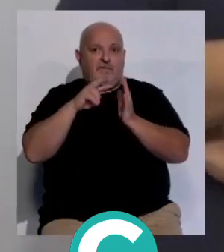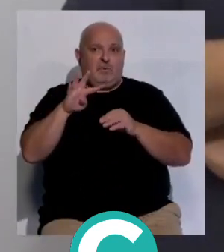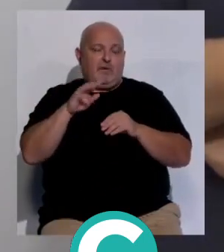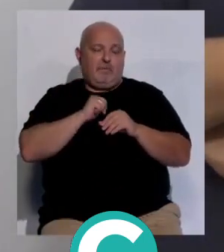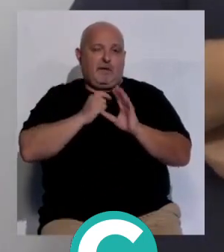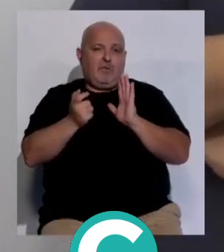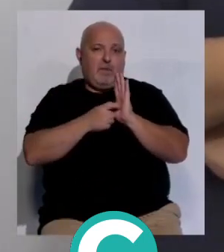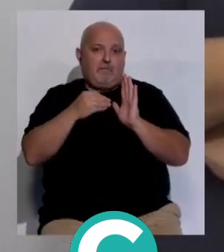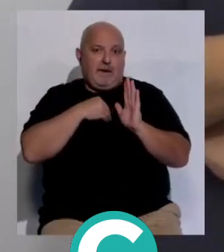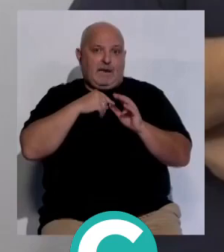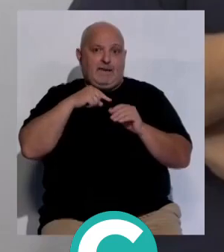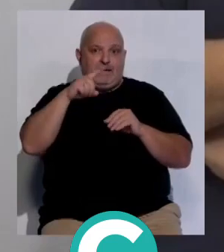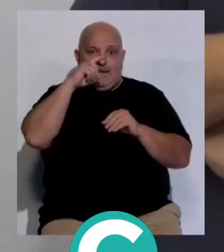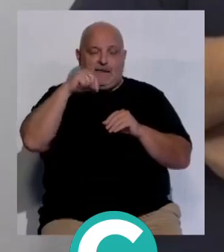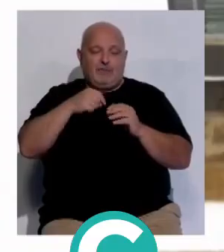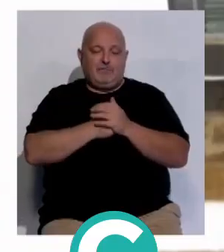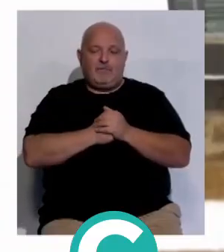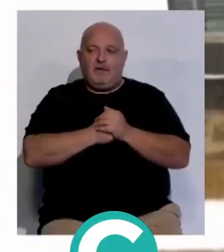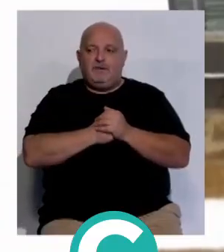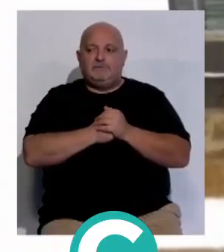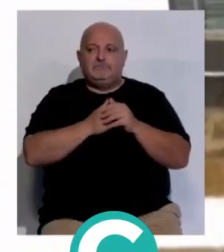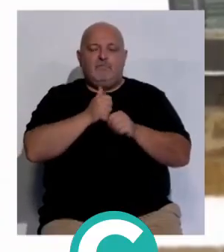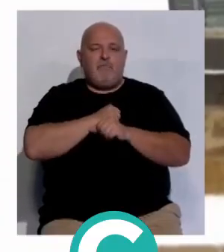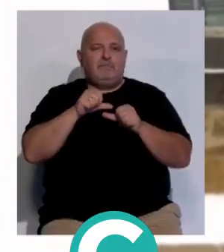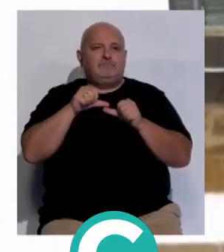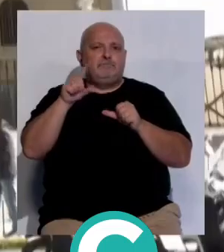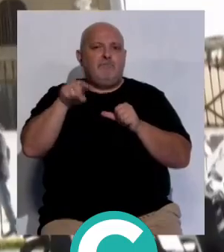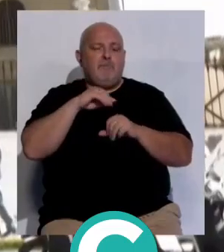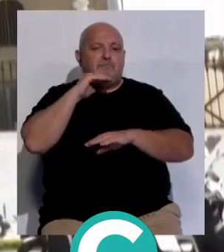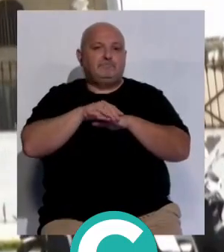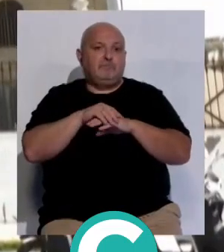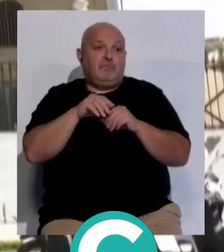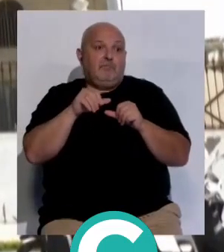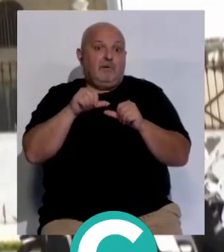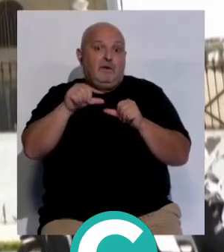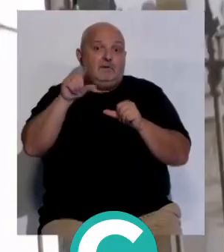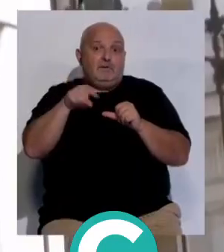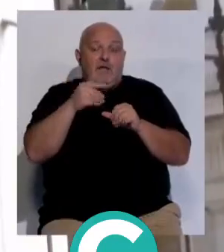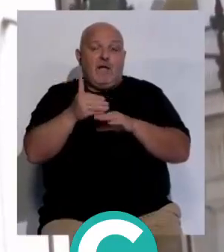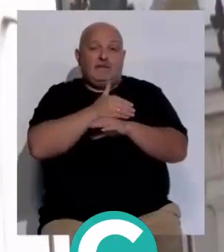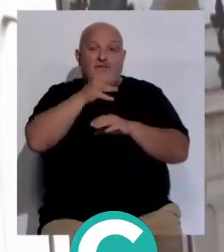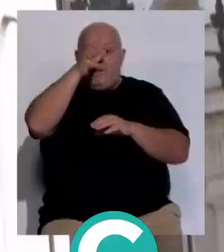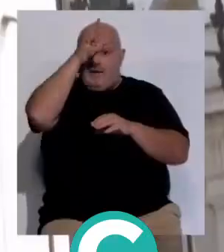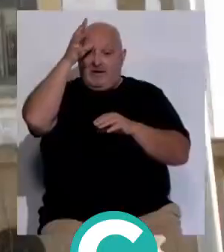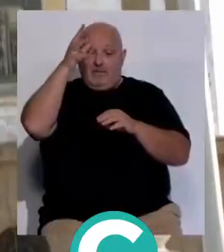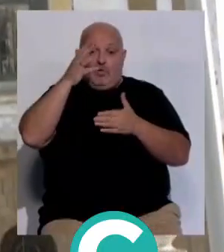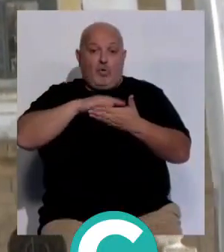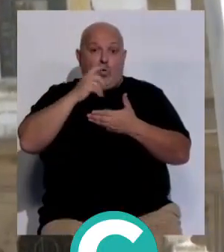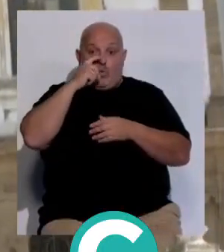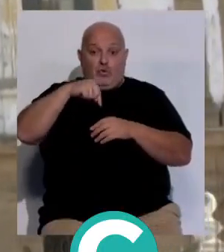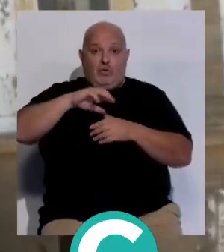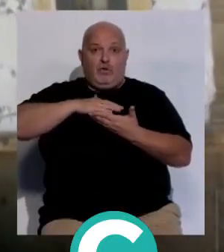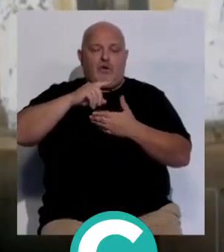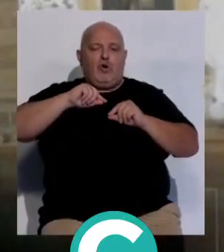pero una pena que no se ejecute este año solo queda esperar a ver si se cumplen las expectativas y para antes de que finalice este mes de junio